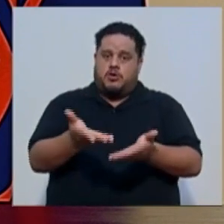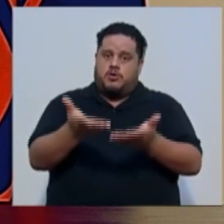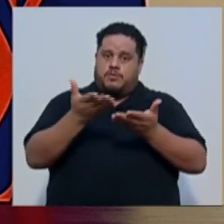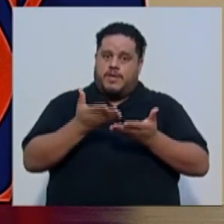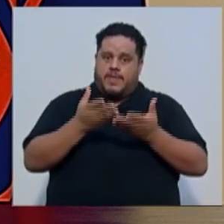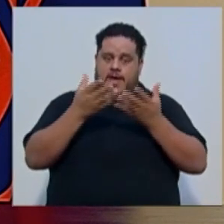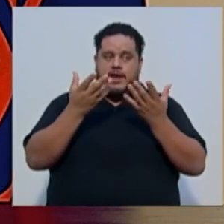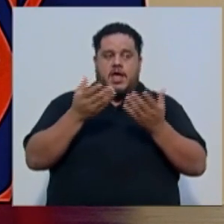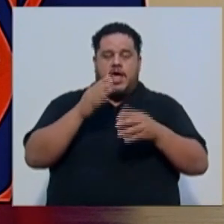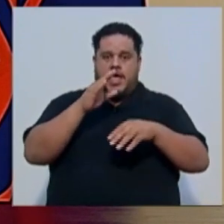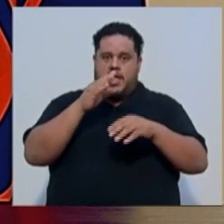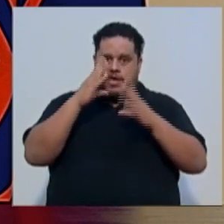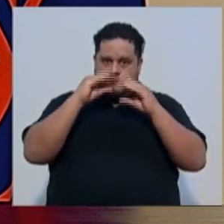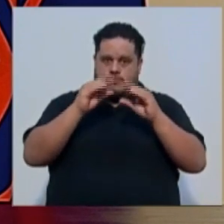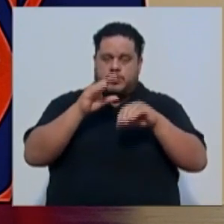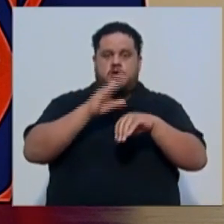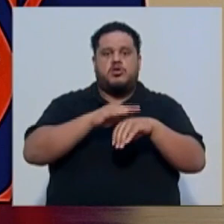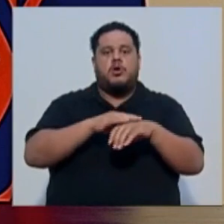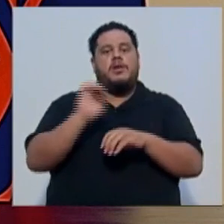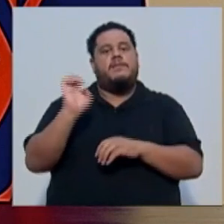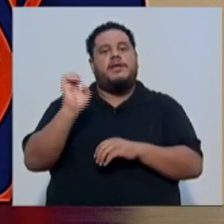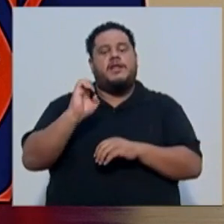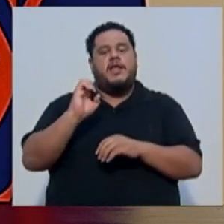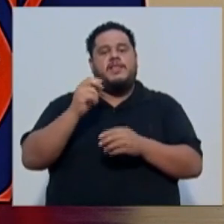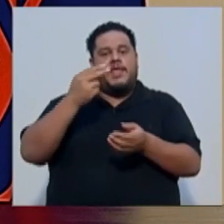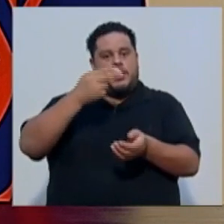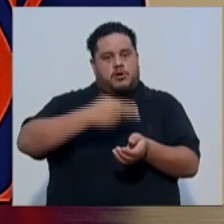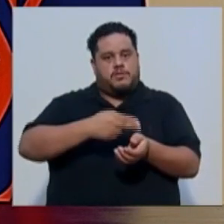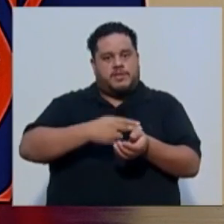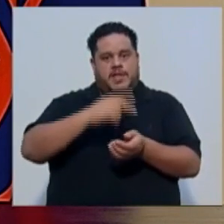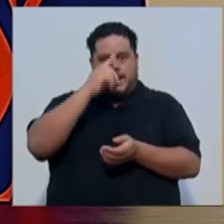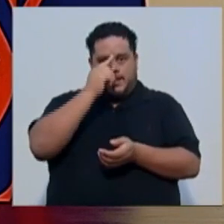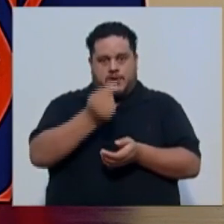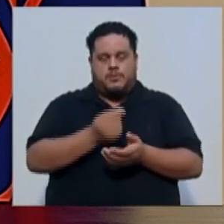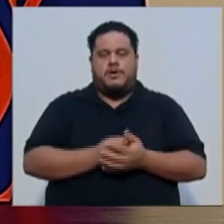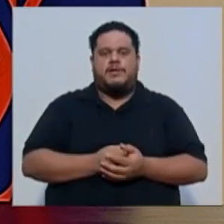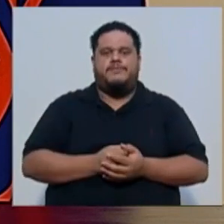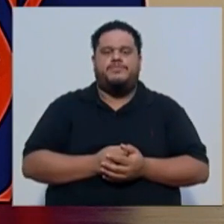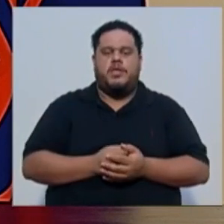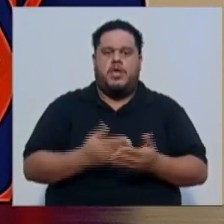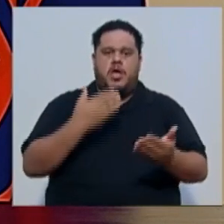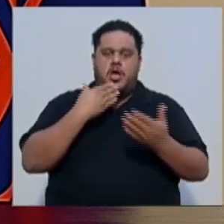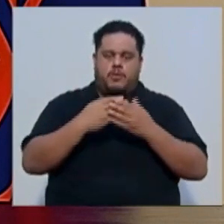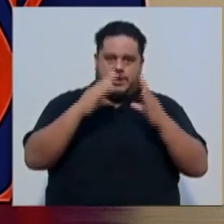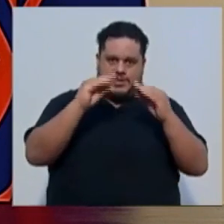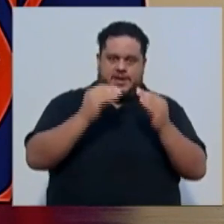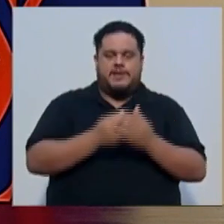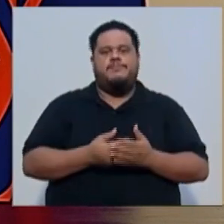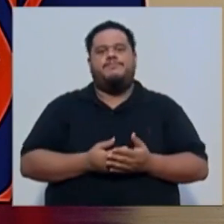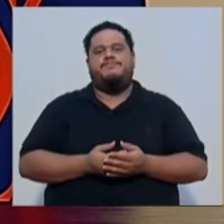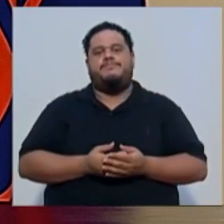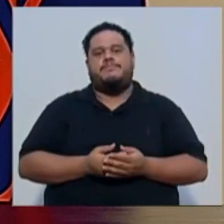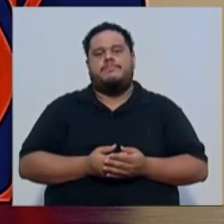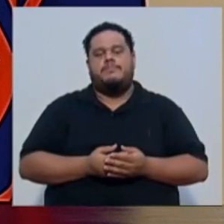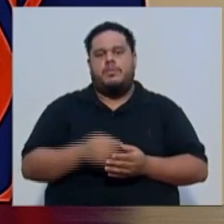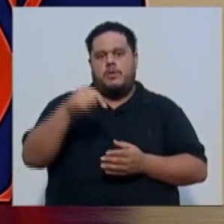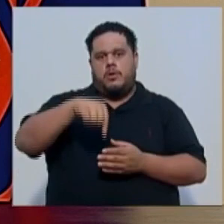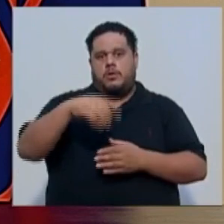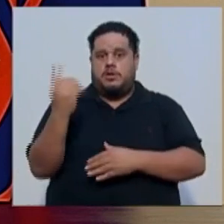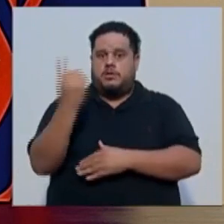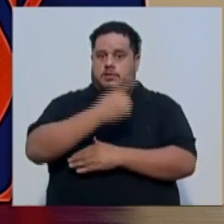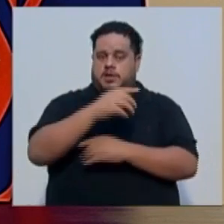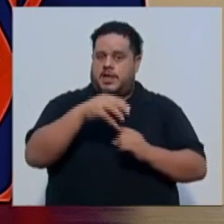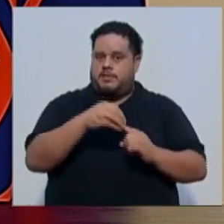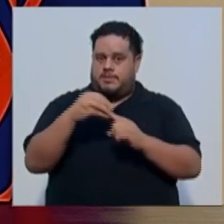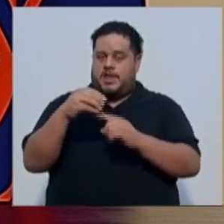los servicios de emergencia del Hospital Calderón Guardia. Muy buenas tardes, doctora. Buenas tardes. Hoy es un día